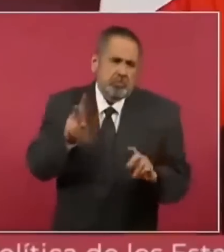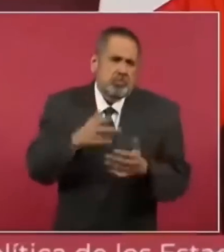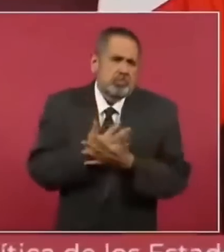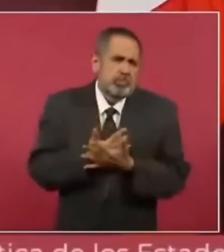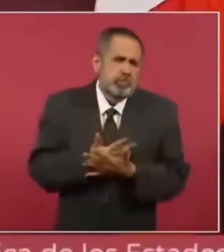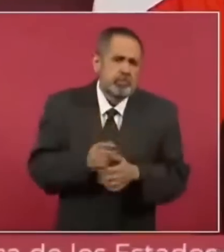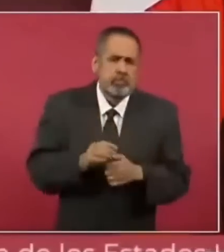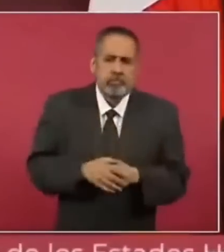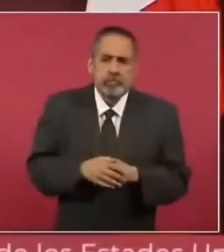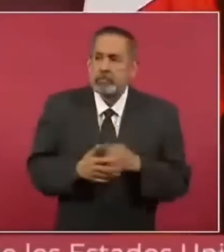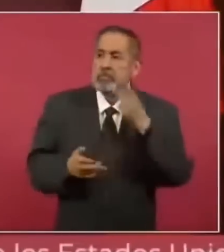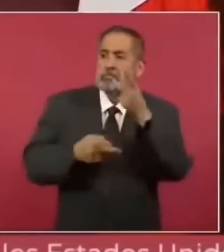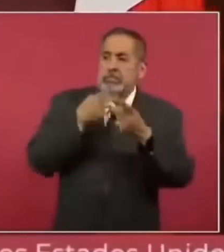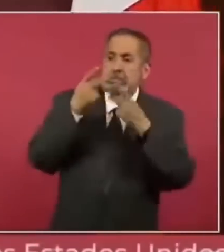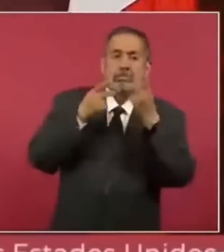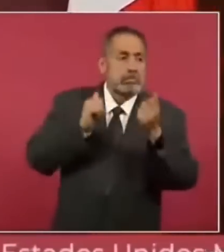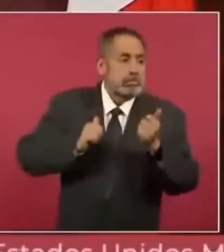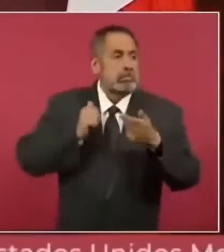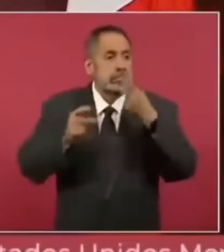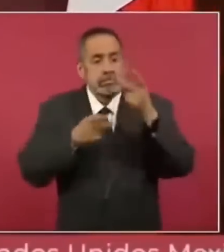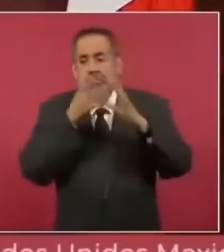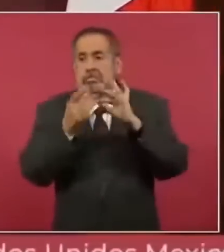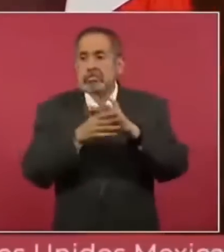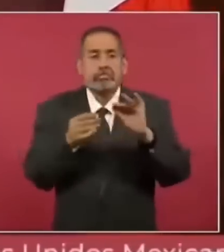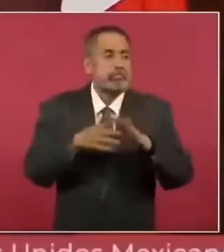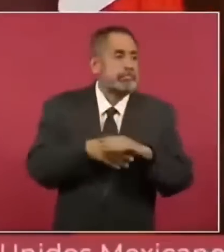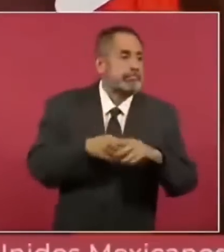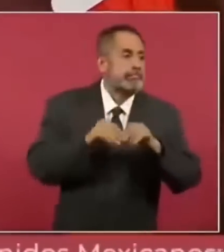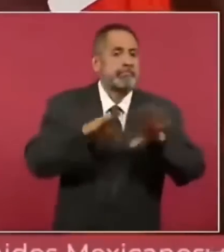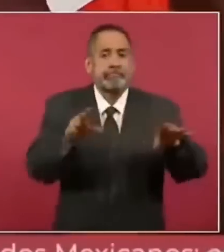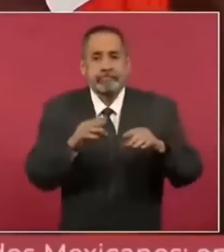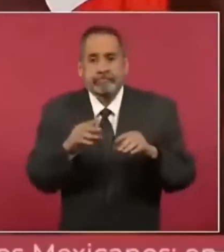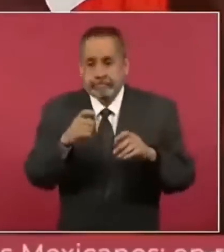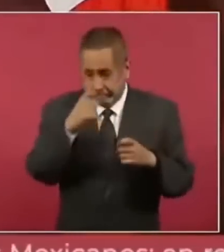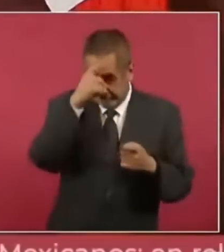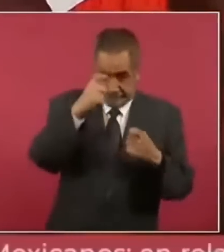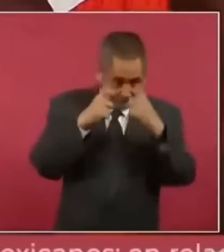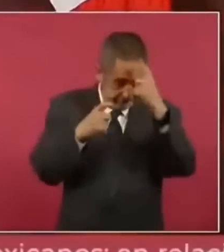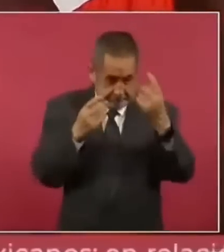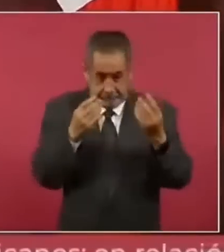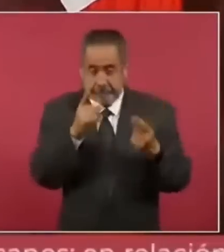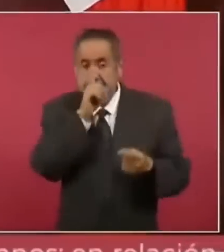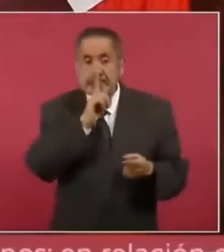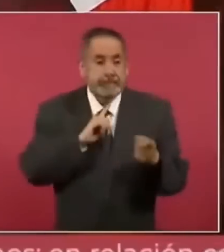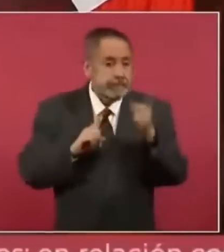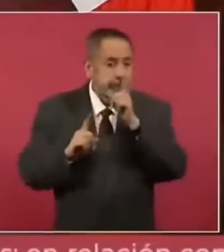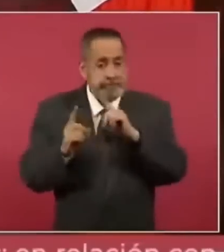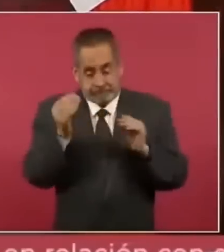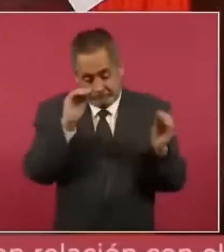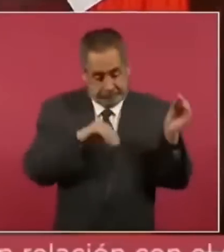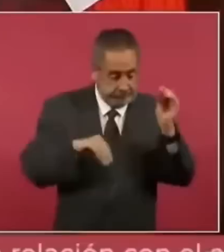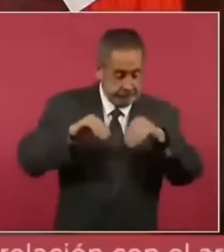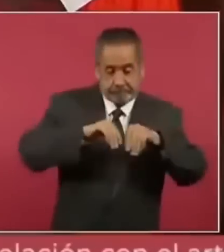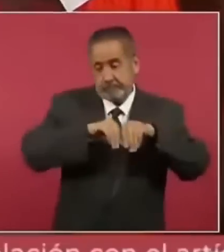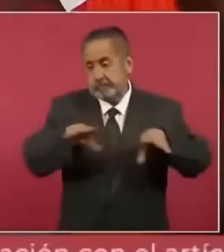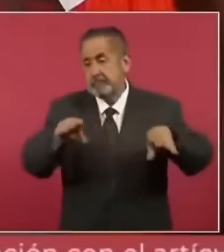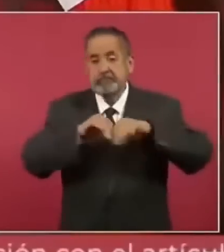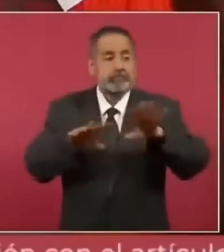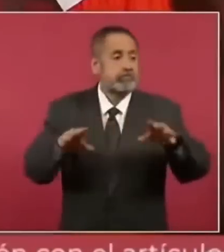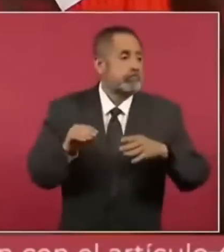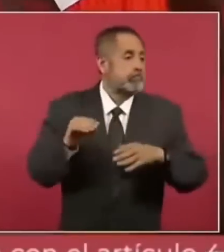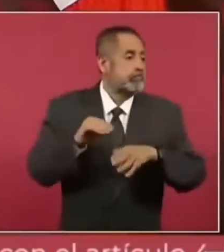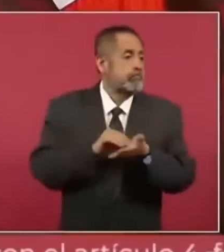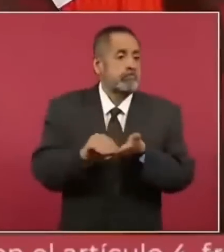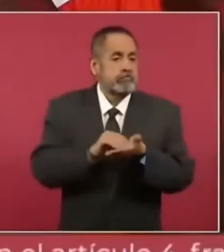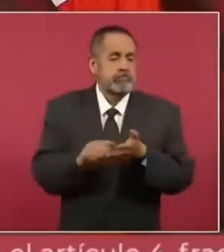No, adelantarse a llenar ese vacío con infamias.